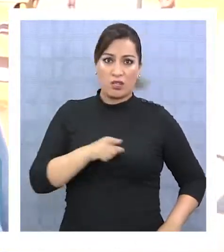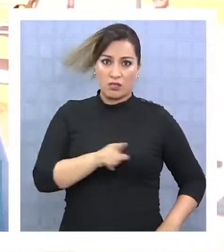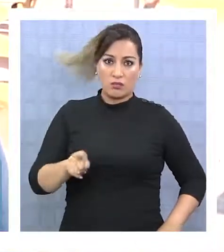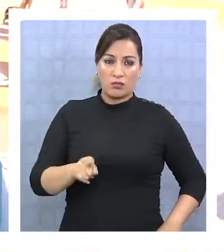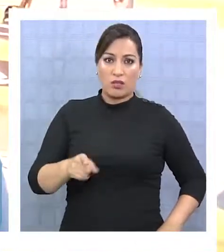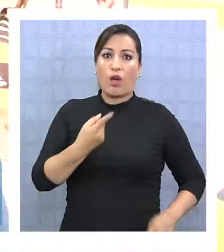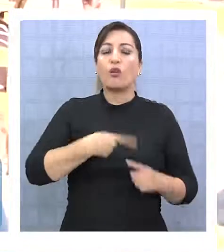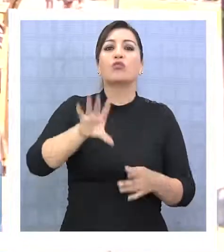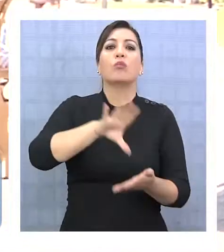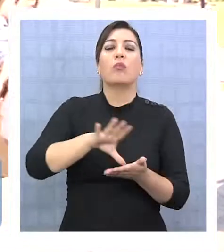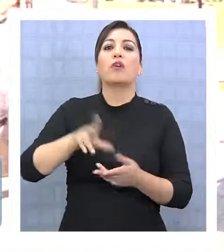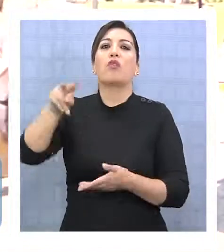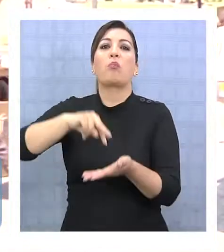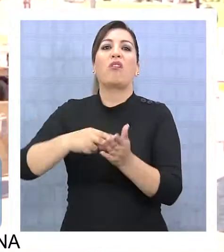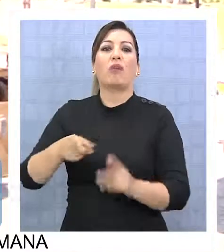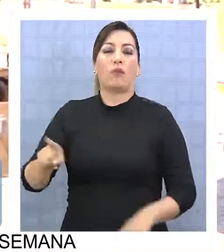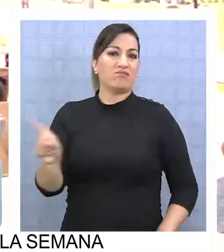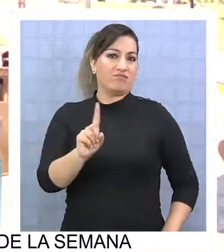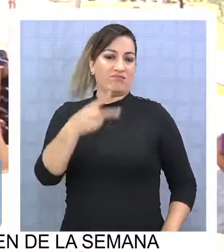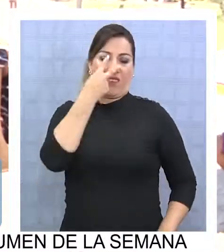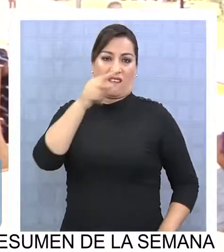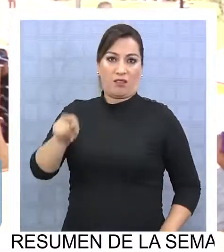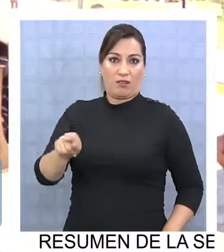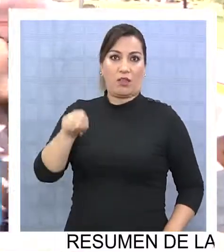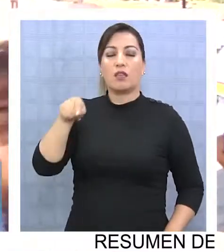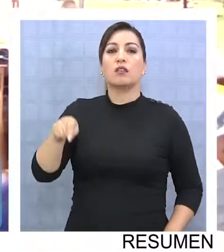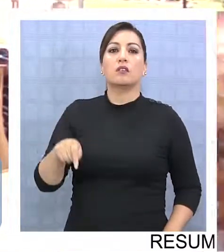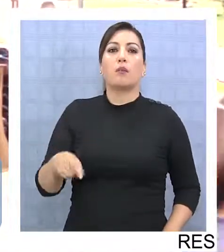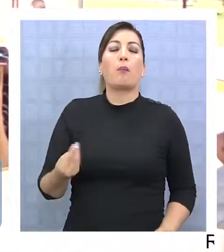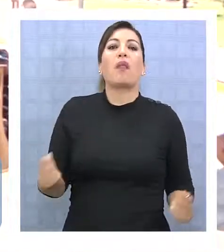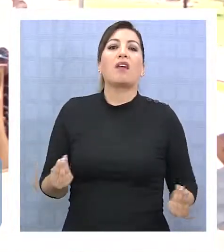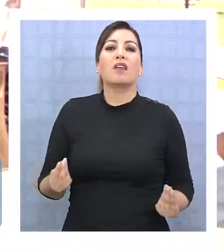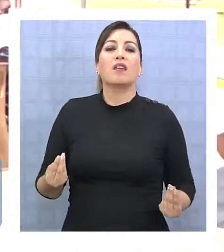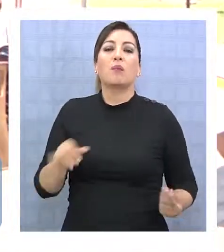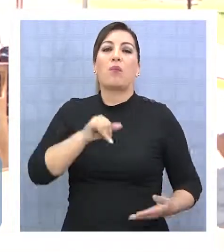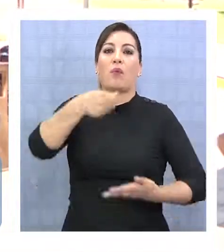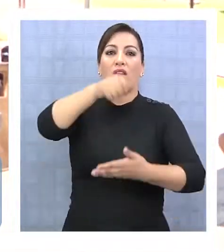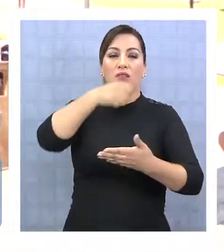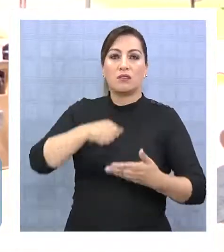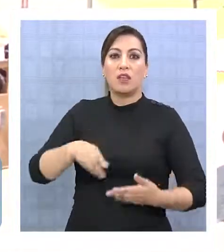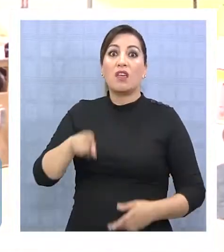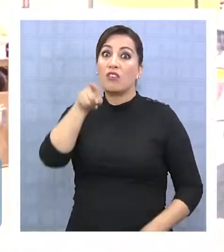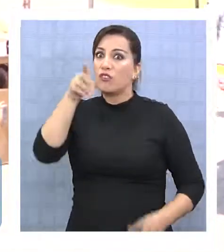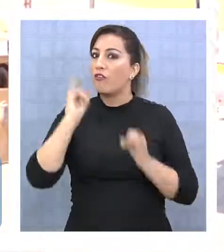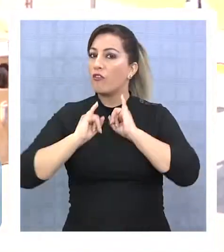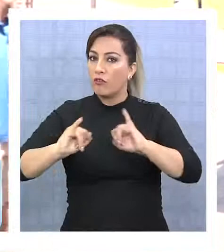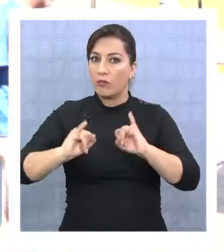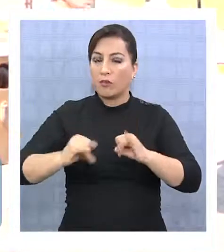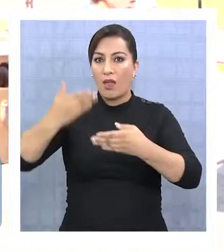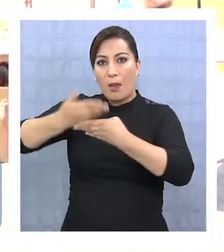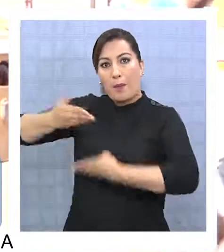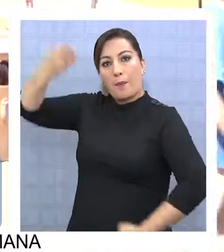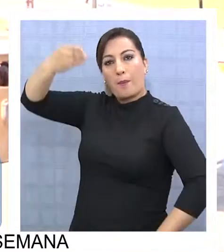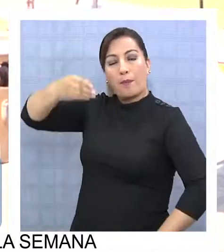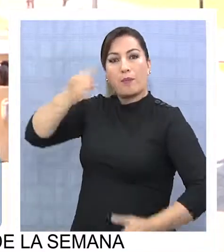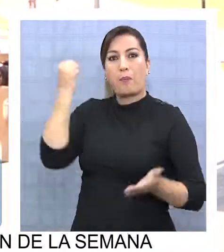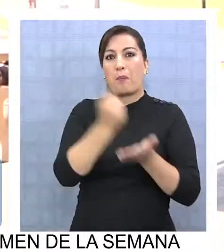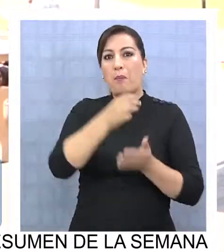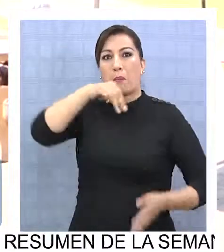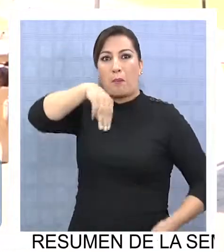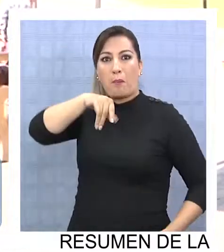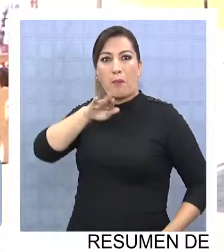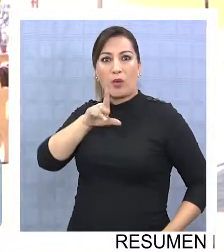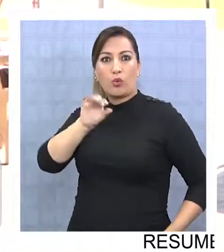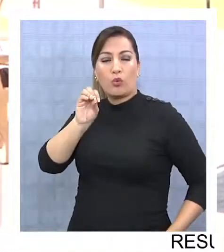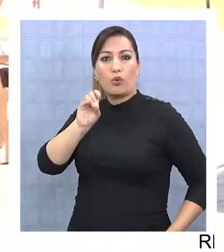otras naciones a meterse en los problemas que no corresponden. Y eso yo creo que lo hace para las encuestas. Y te voy a dar un solo dato. En el Mercurio de Santiago hace unos